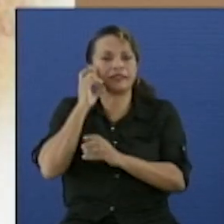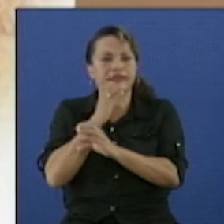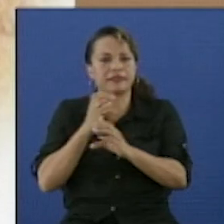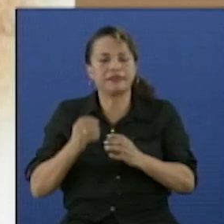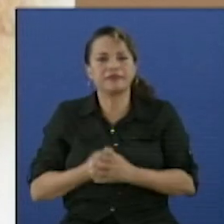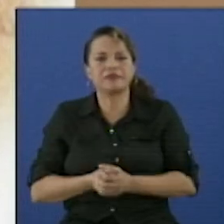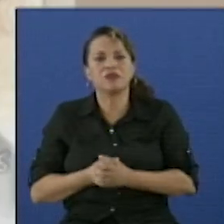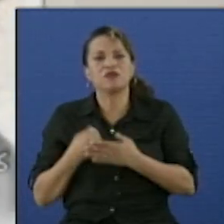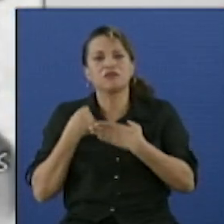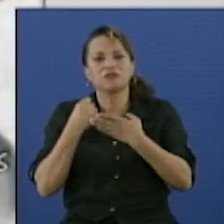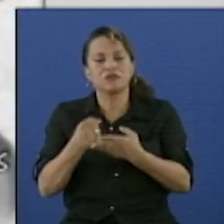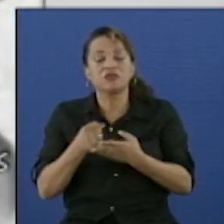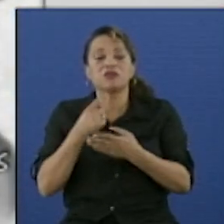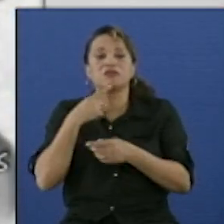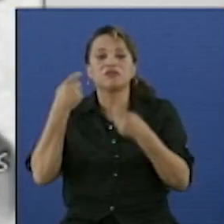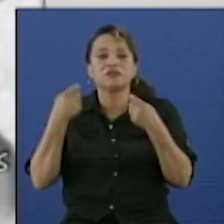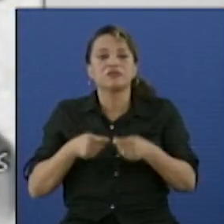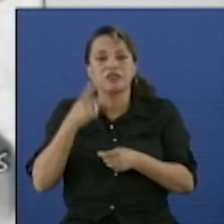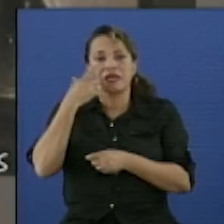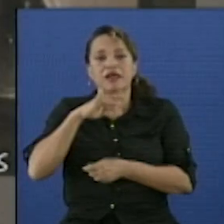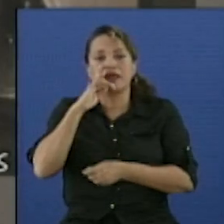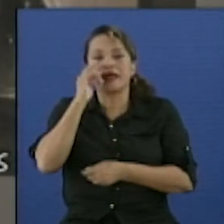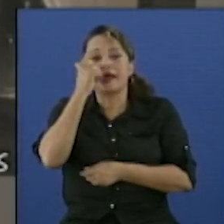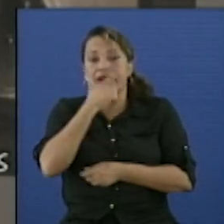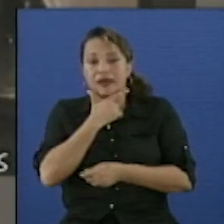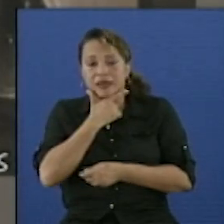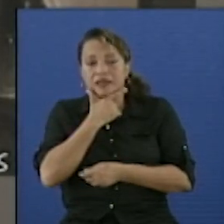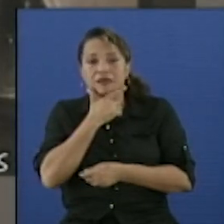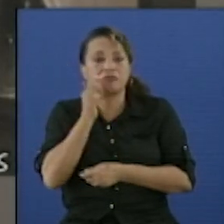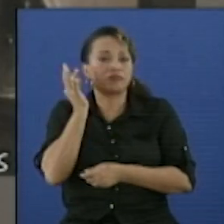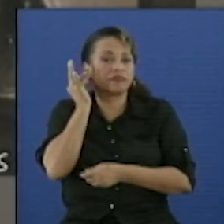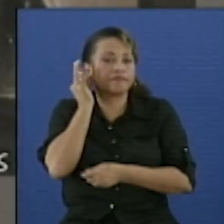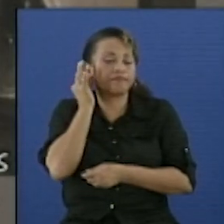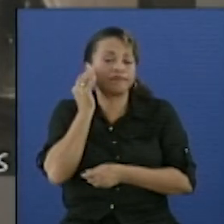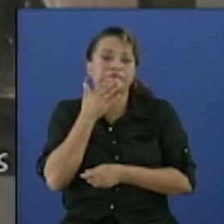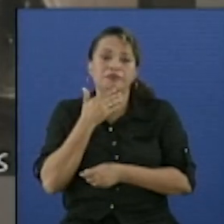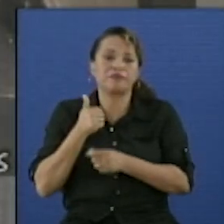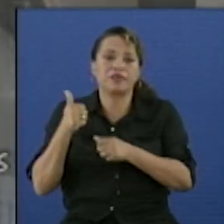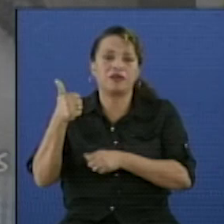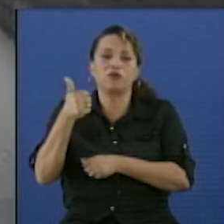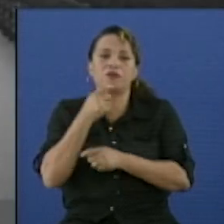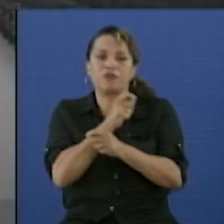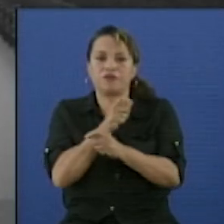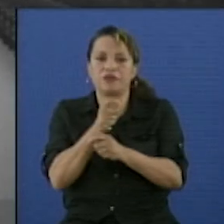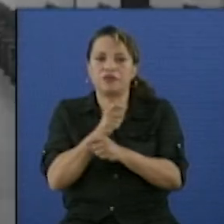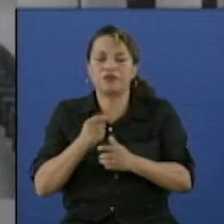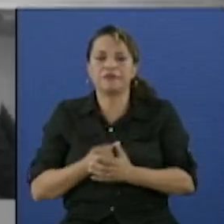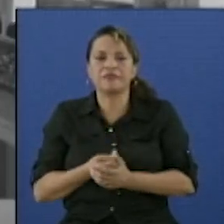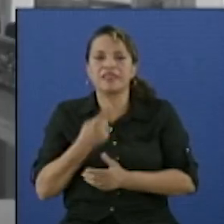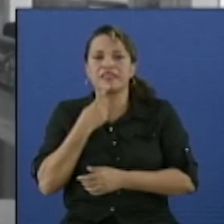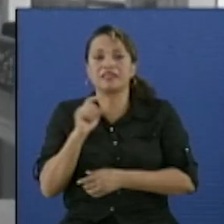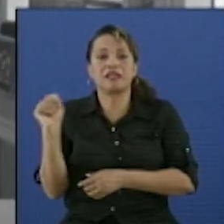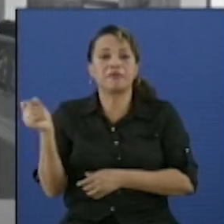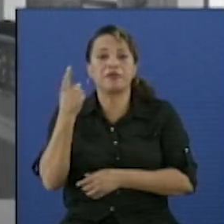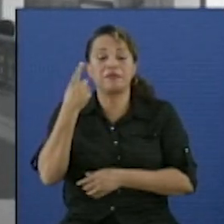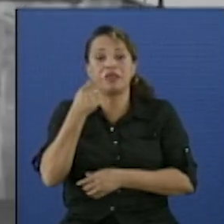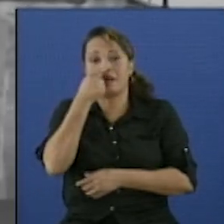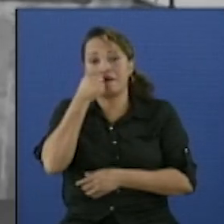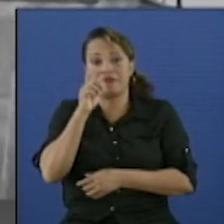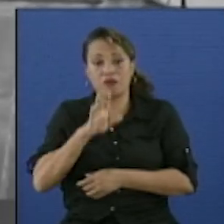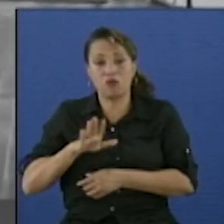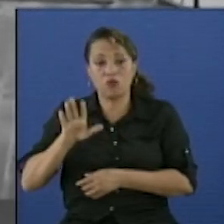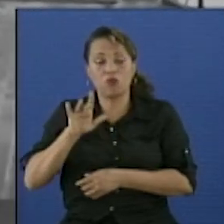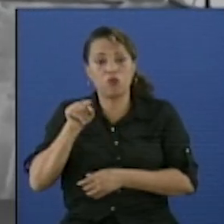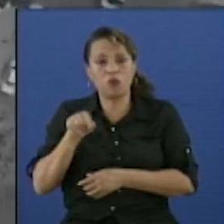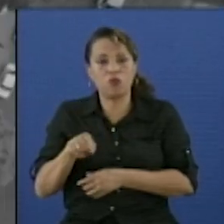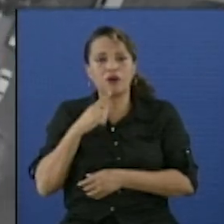en esta etapa fue decisivo. Ana Echegoyen de Cañizares es una de sus máximos exponentes. Fue la primera mujer afrocubana que